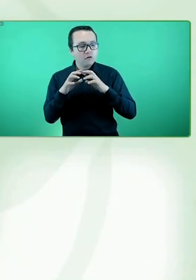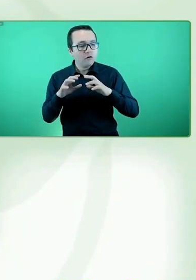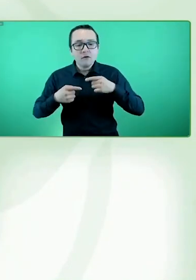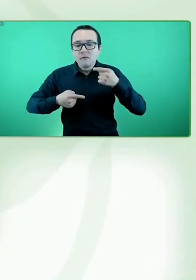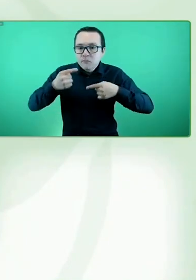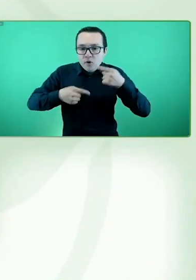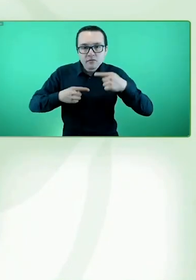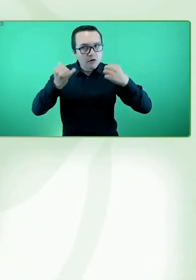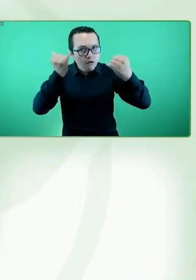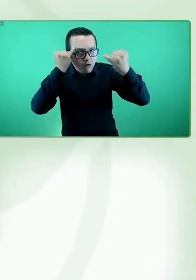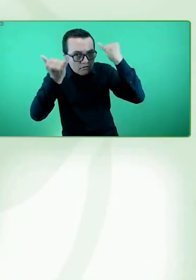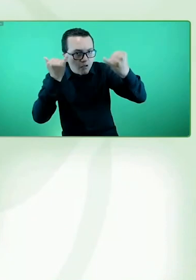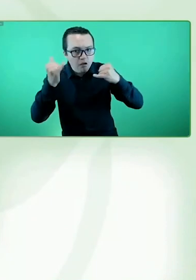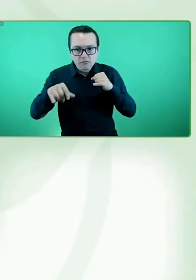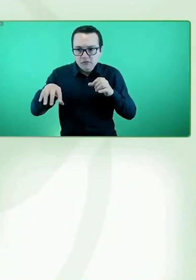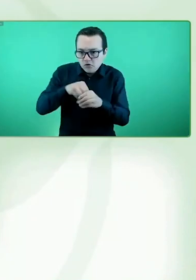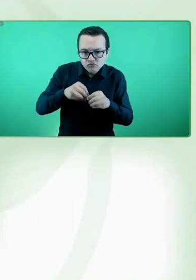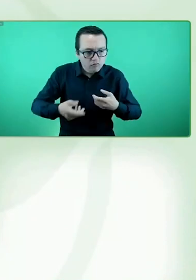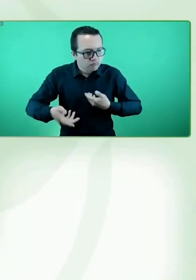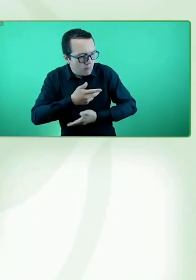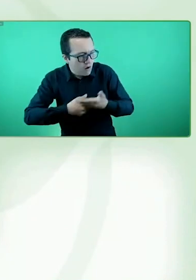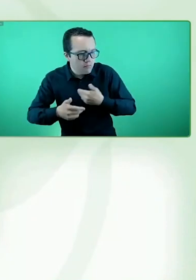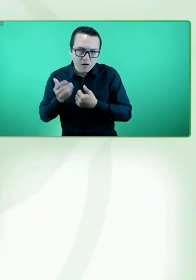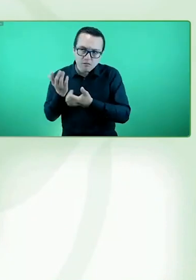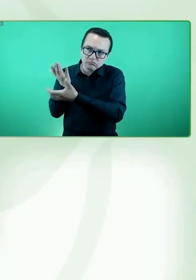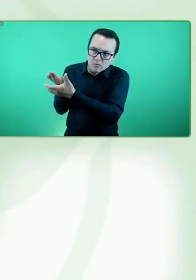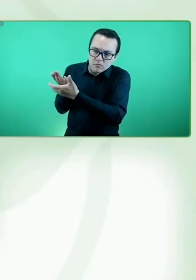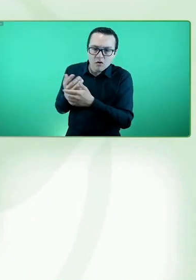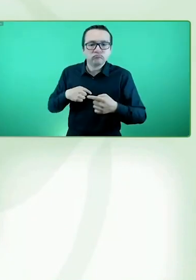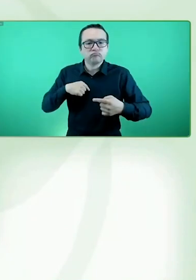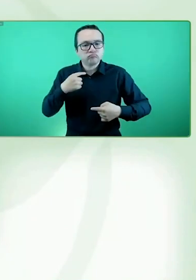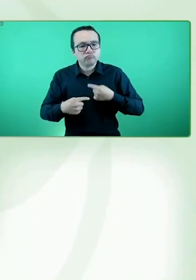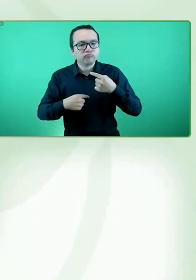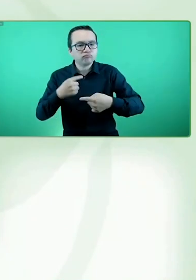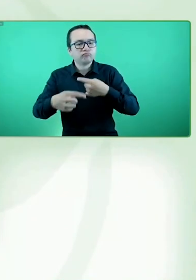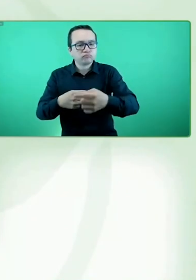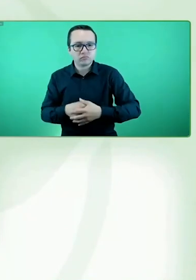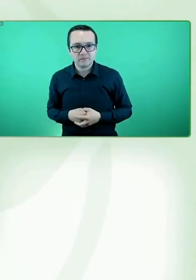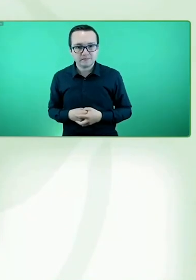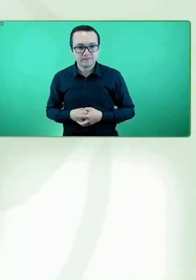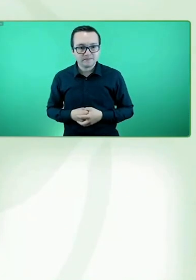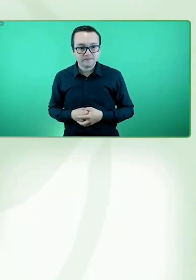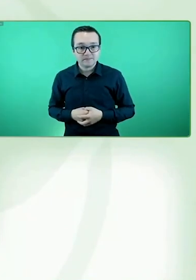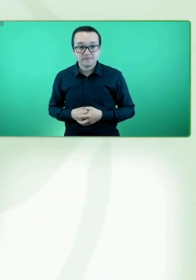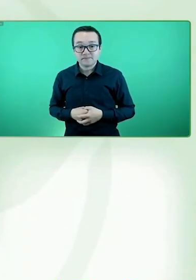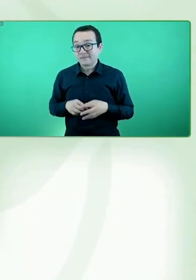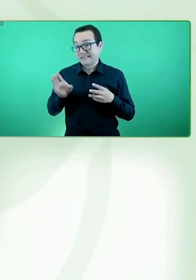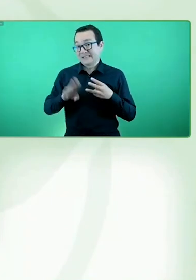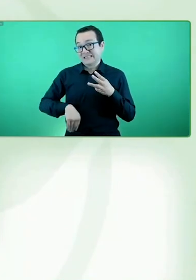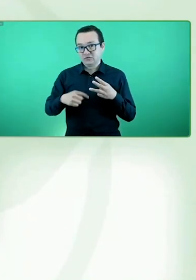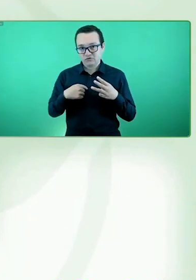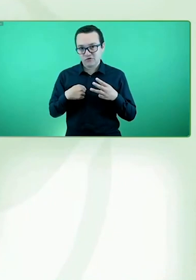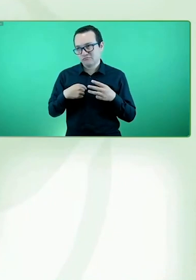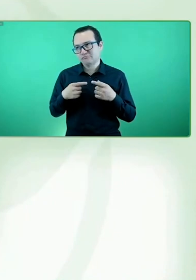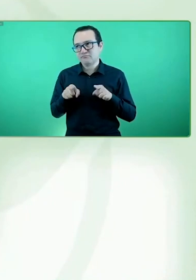que podamos proponer y replicar en el mundo. Por último, como embajadora de Ciro Project,